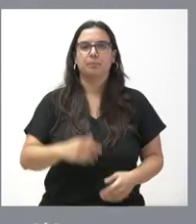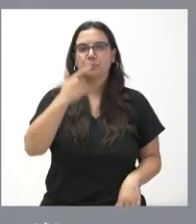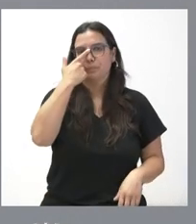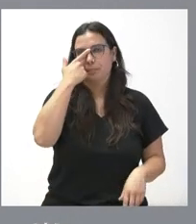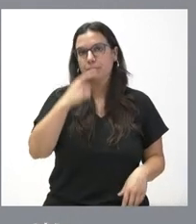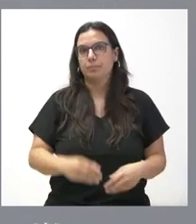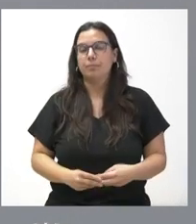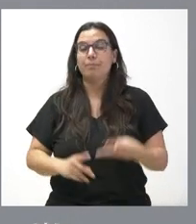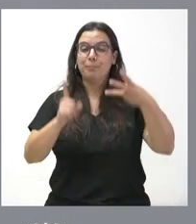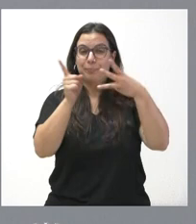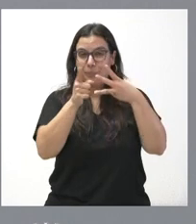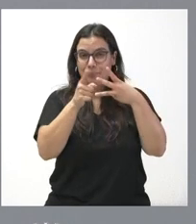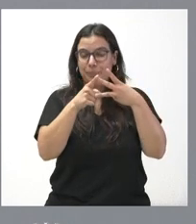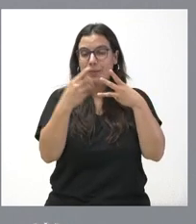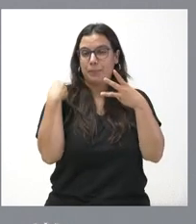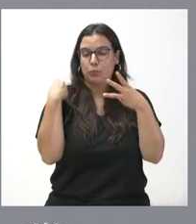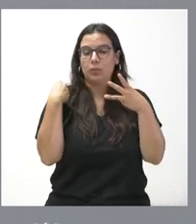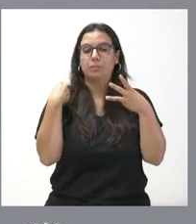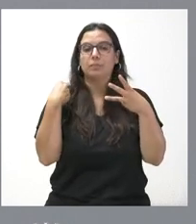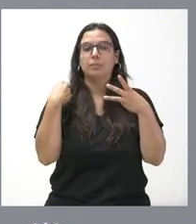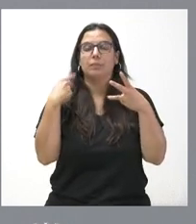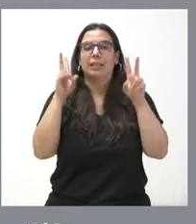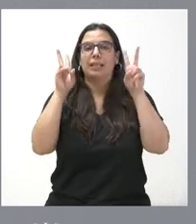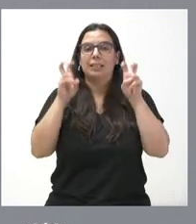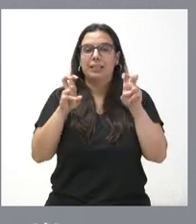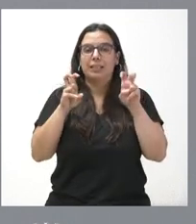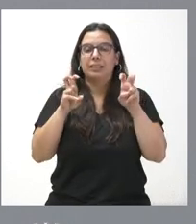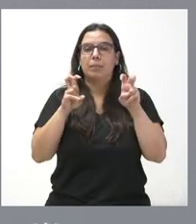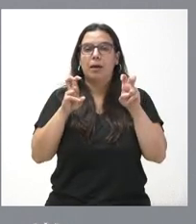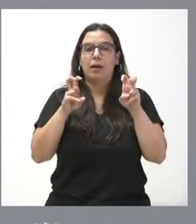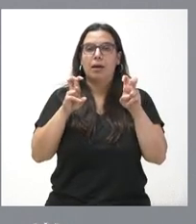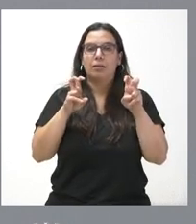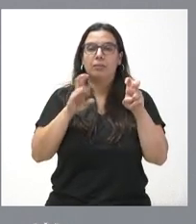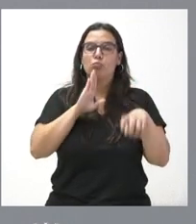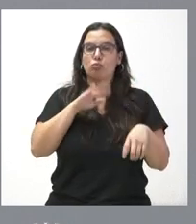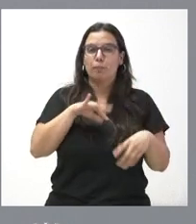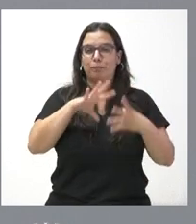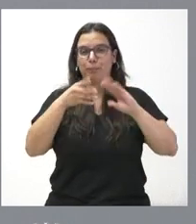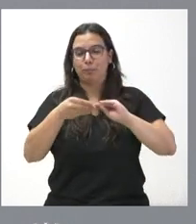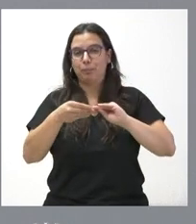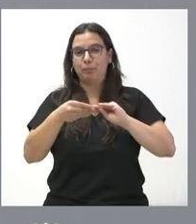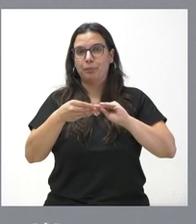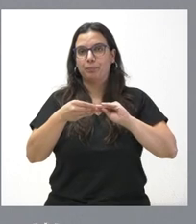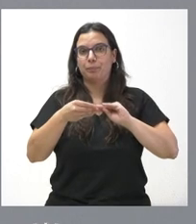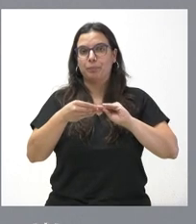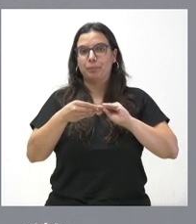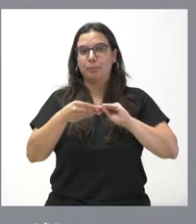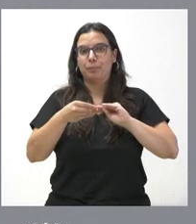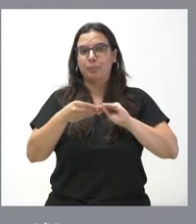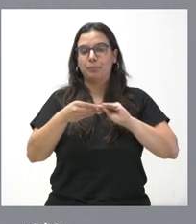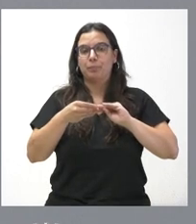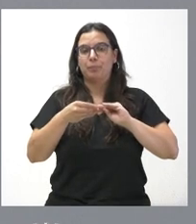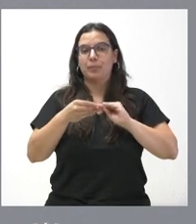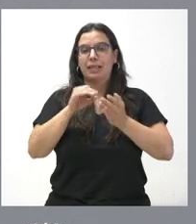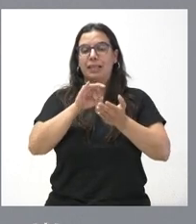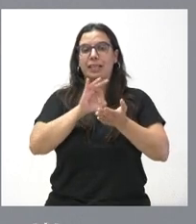Y en la otra cuestión que usted me planteaba en retorno a la adecuación de la oferta de